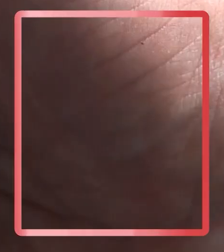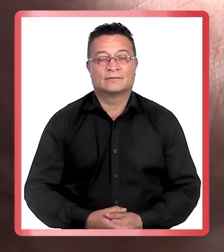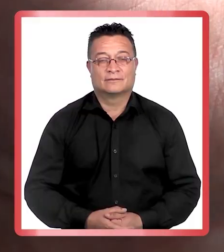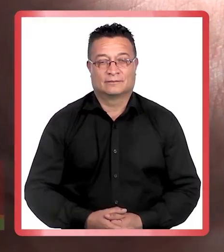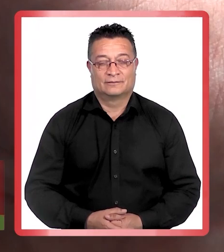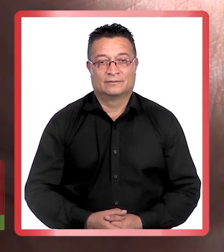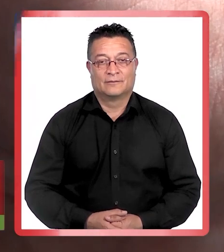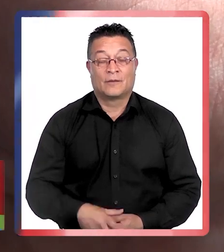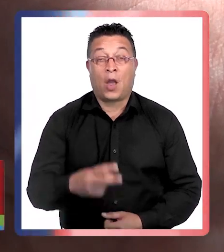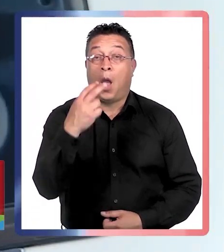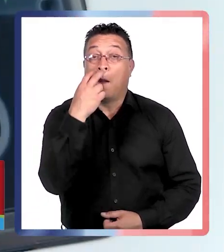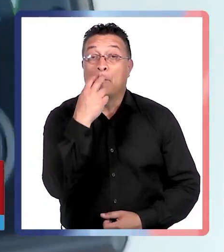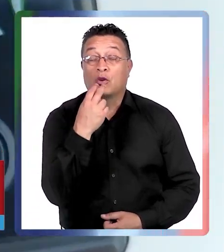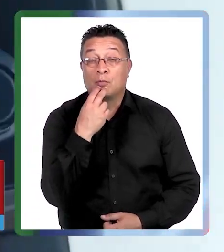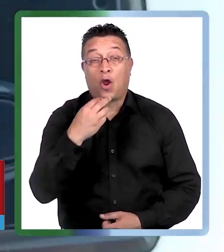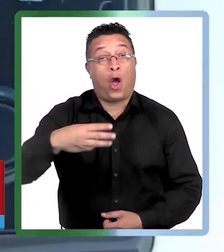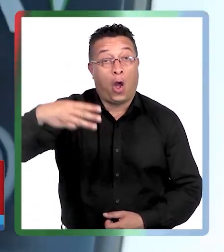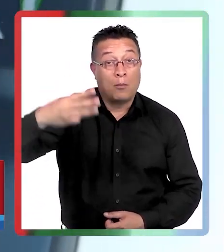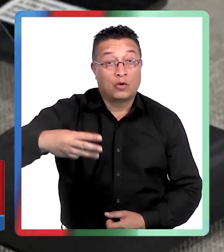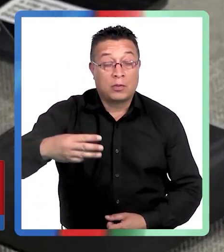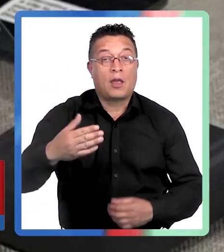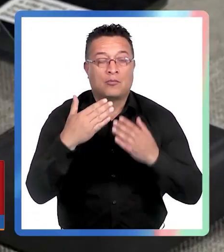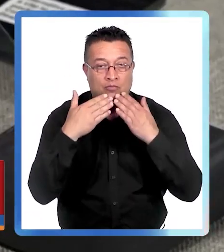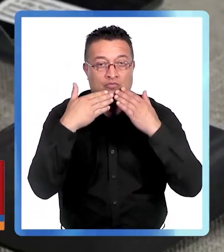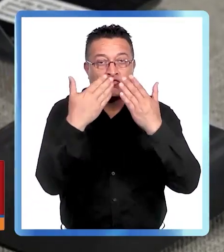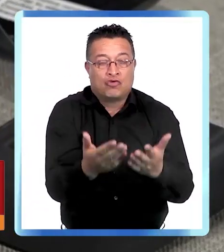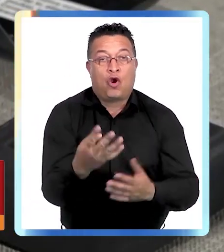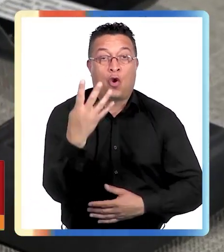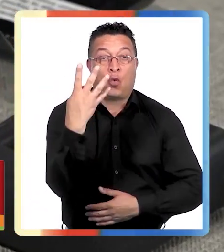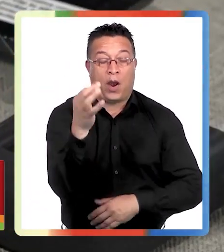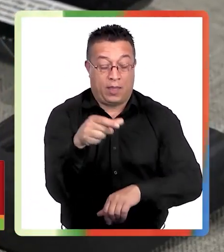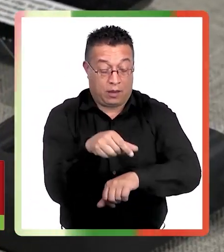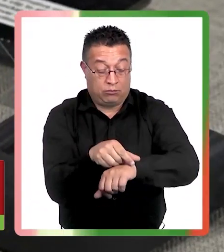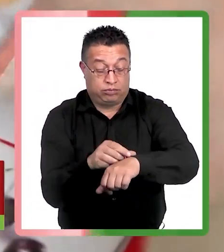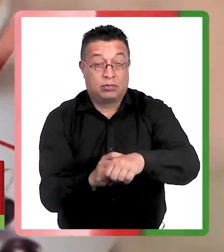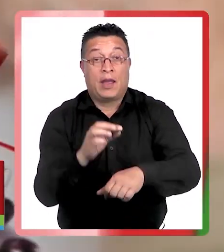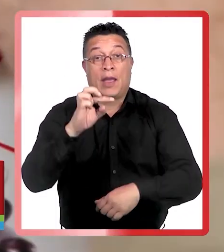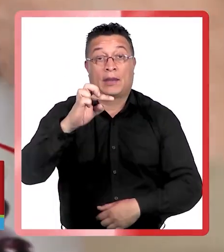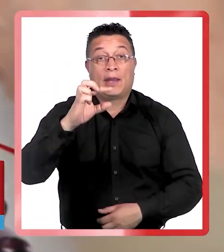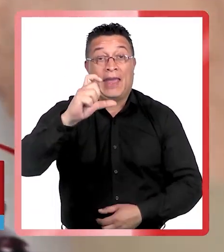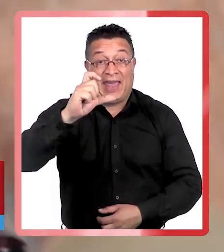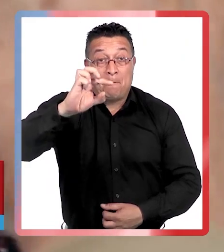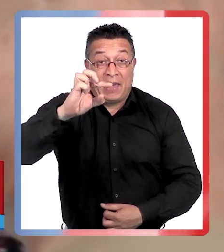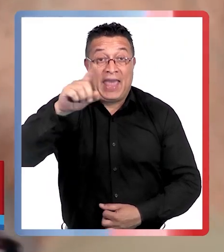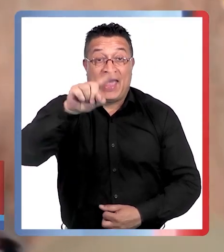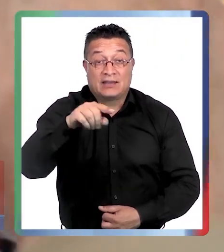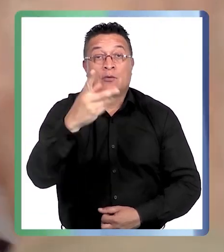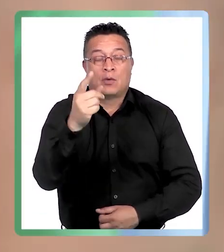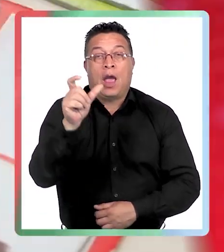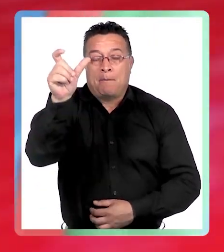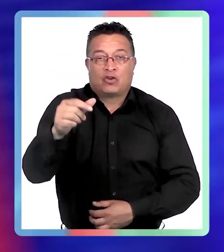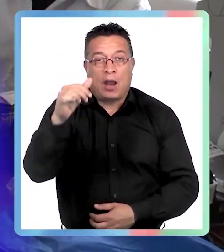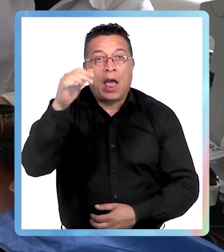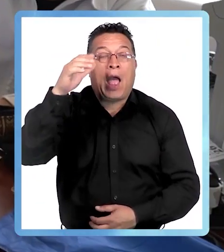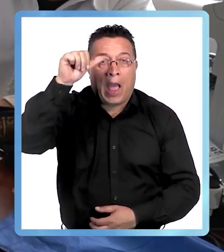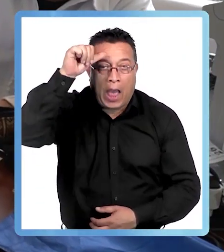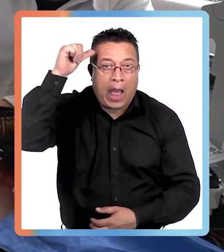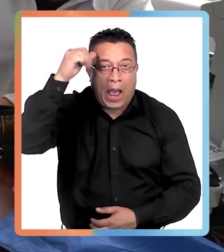En Puerto Montt, el municipio entregó 40 pulseras con GPS para familias que tienen un paciente con Alzheimer.